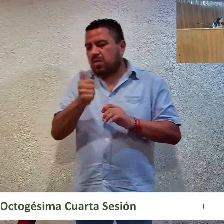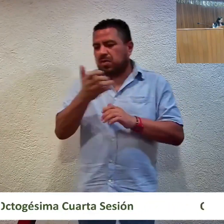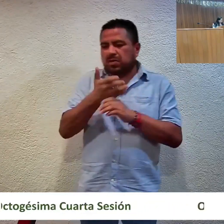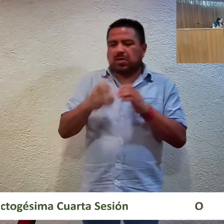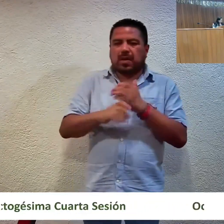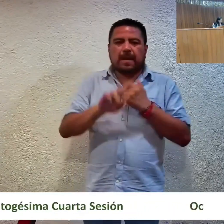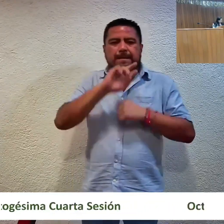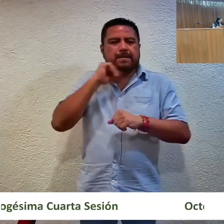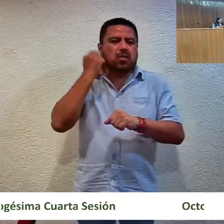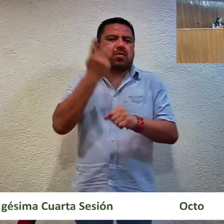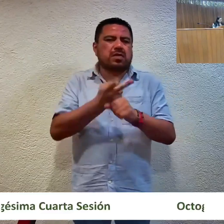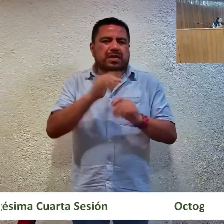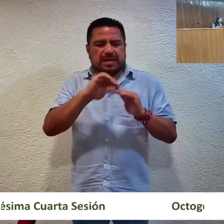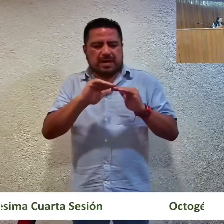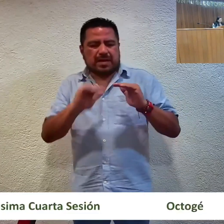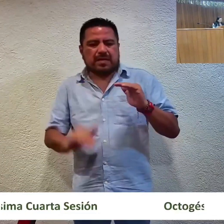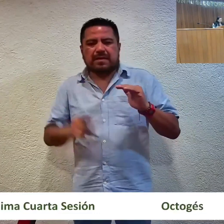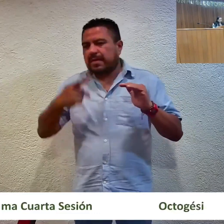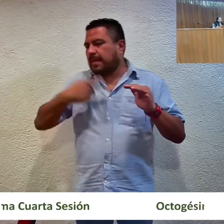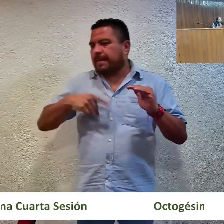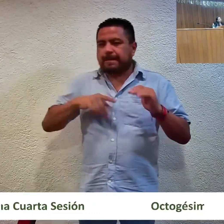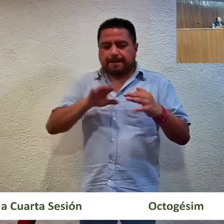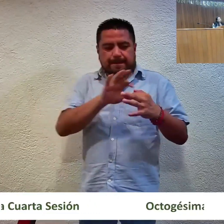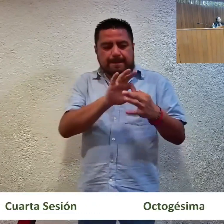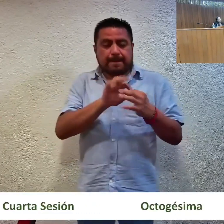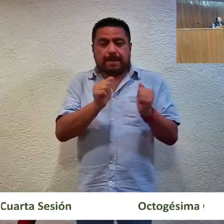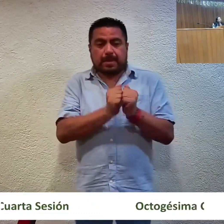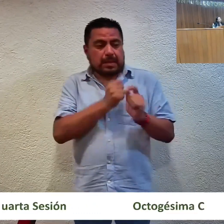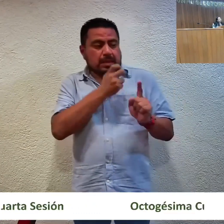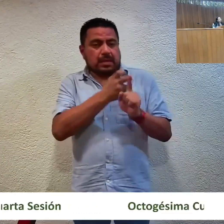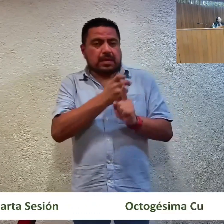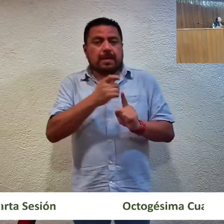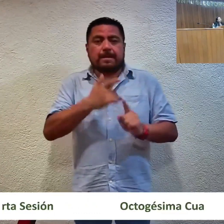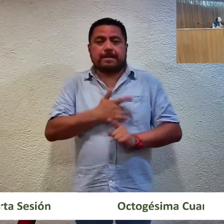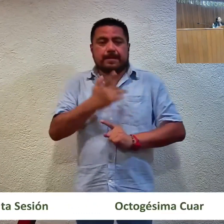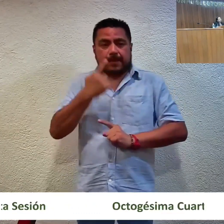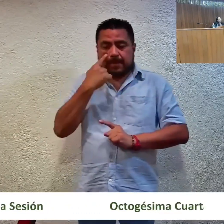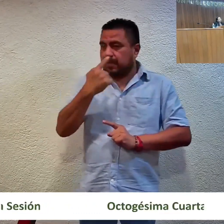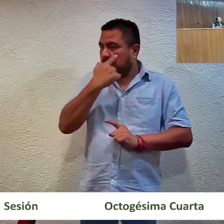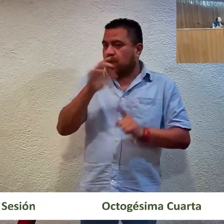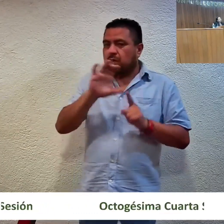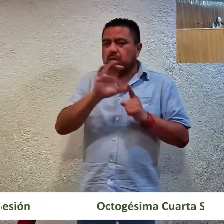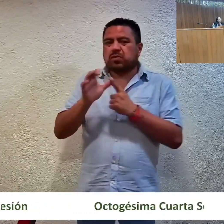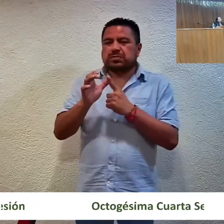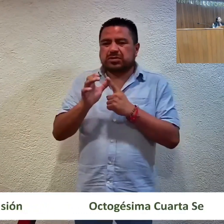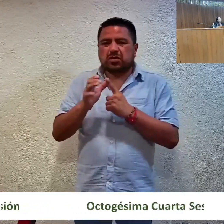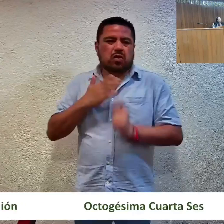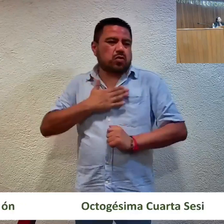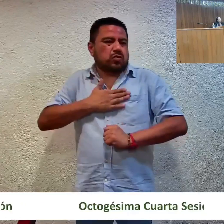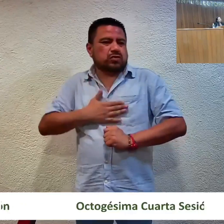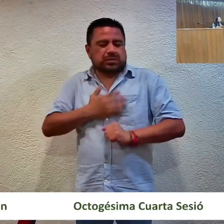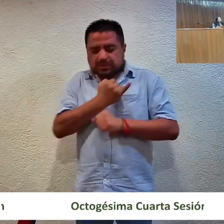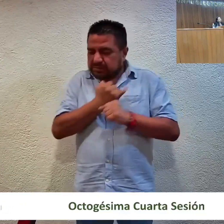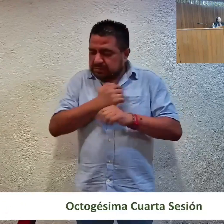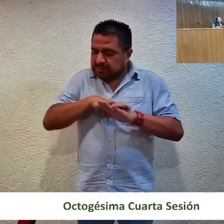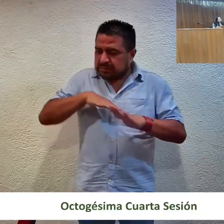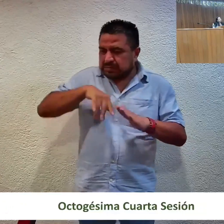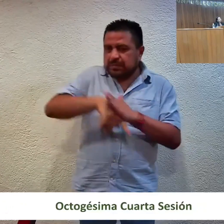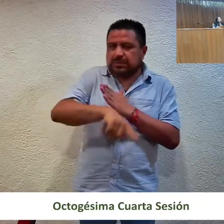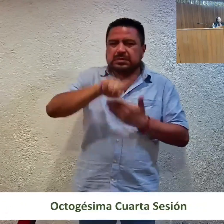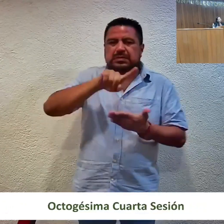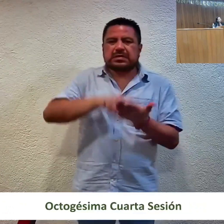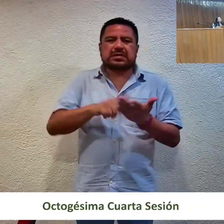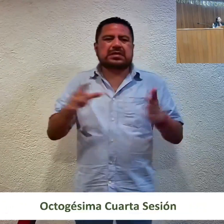vulnerabilidad de la denunciante. Aunado a lo anterior, a pesar de que la Comisión de Justicia anunció el análisis de los criterios básicos de